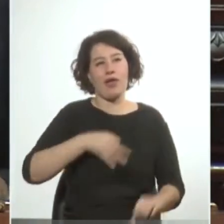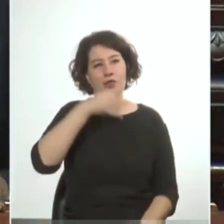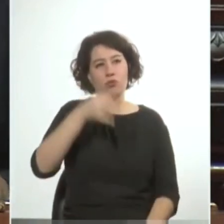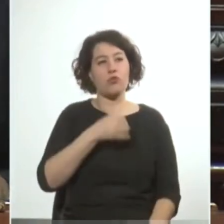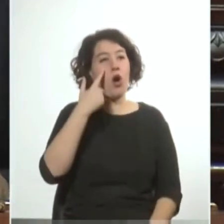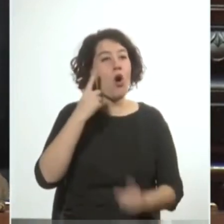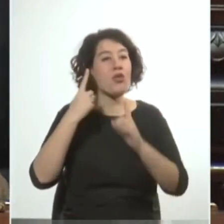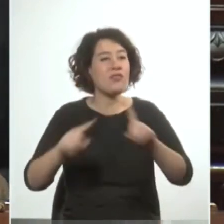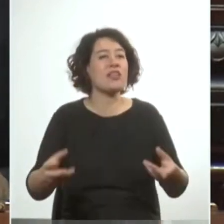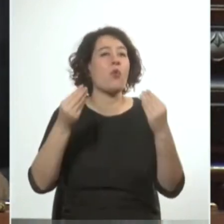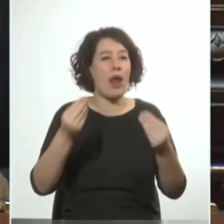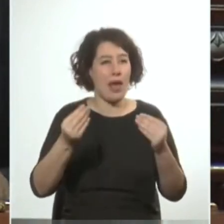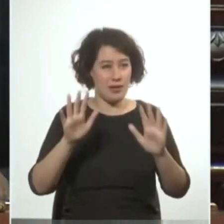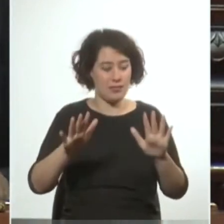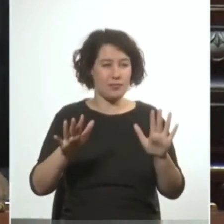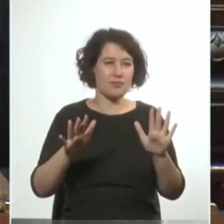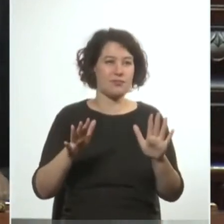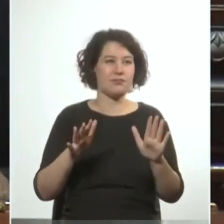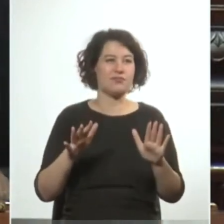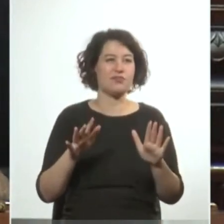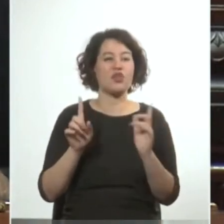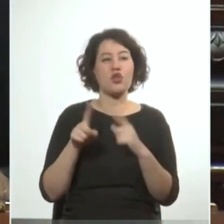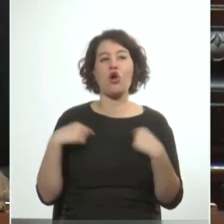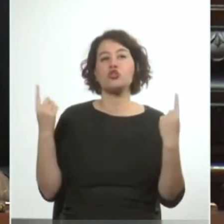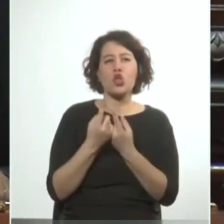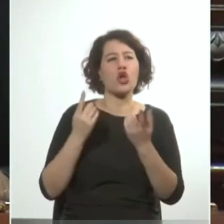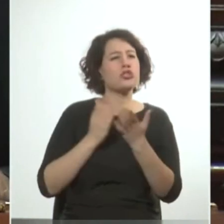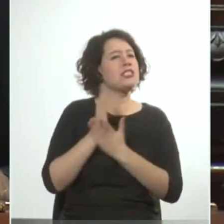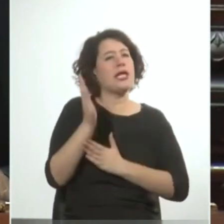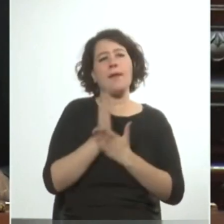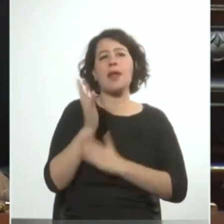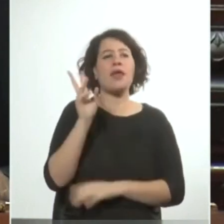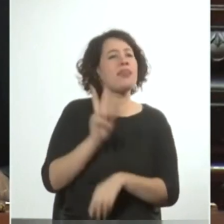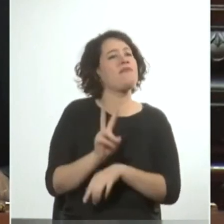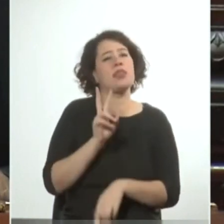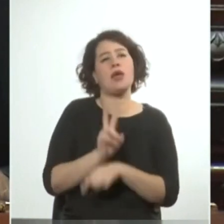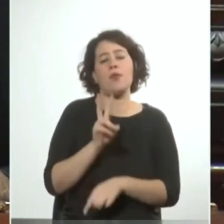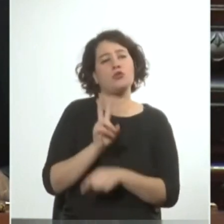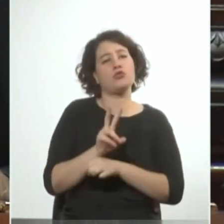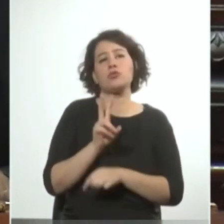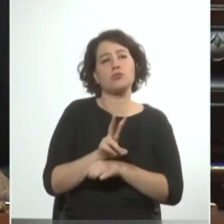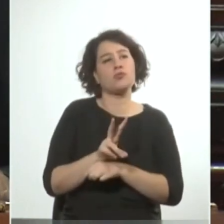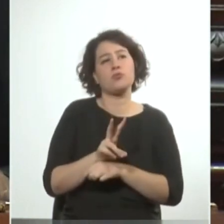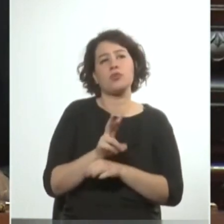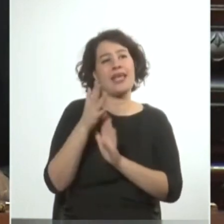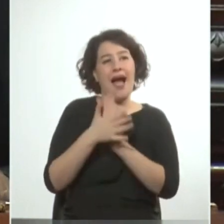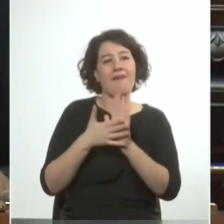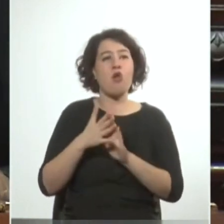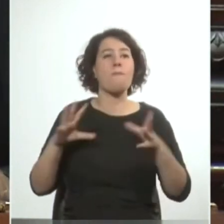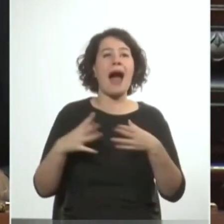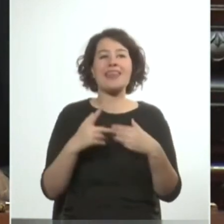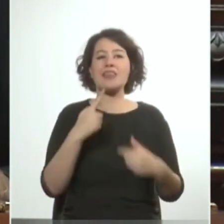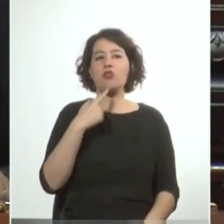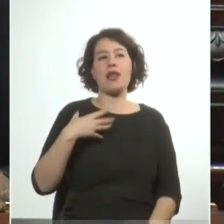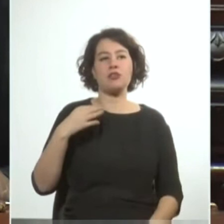diferencia diferencia saben cuál es que nosotros siempre hemos defendido y hablo del partido nacional